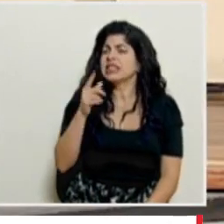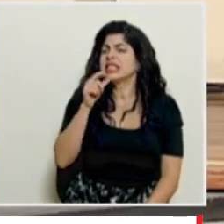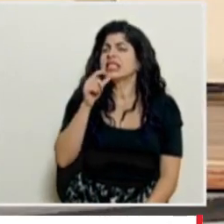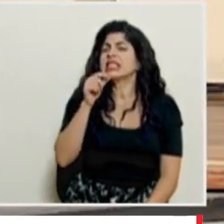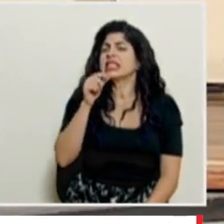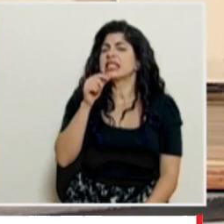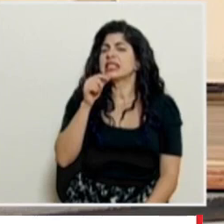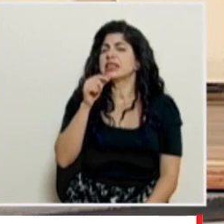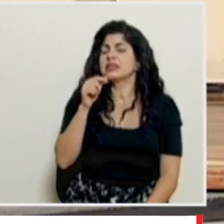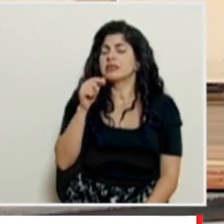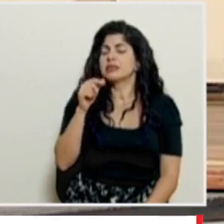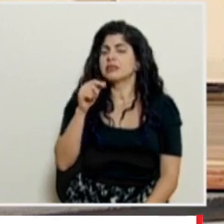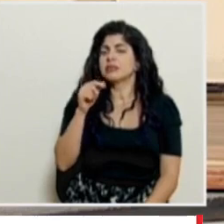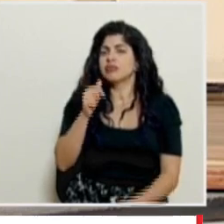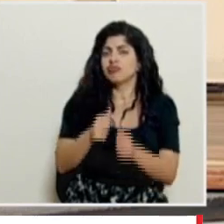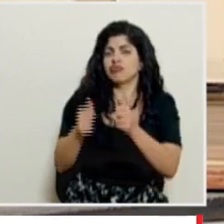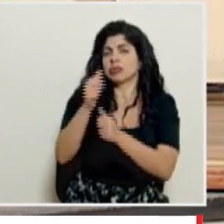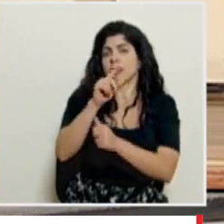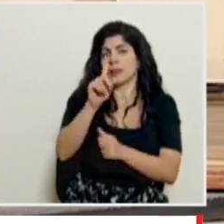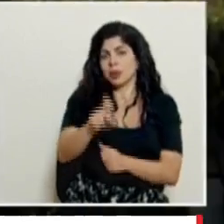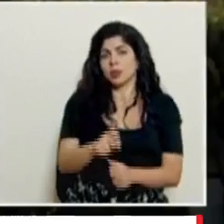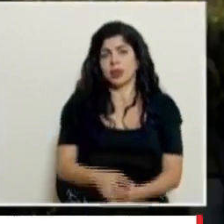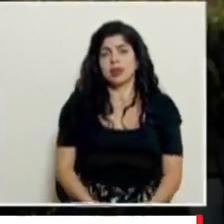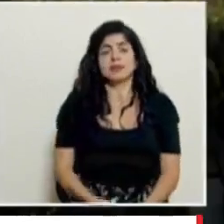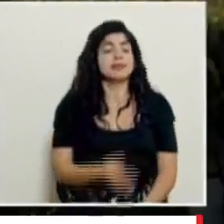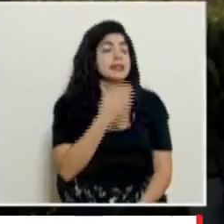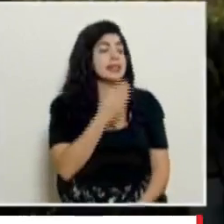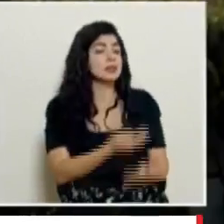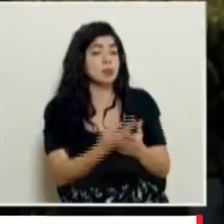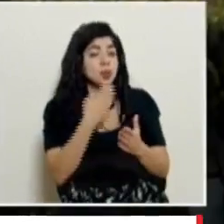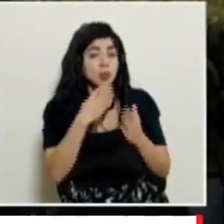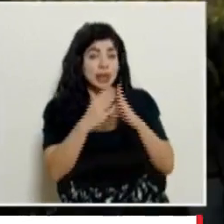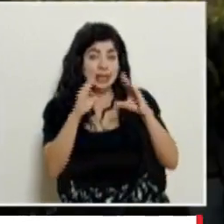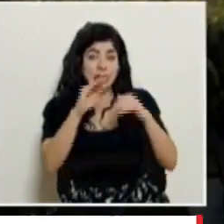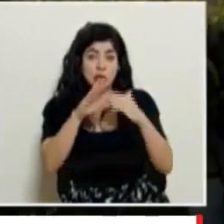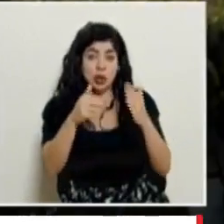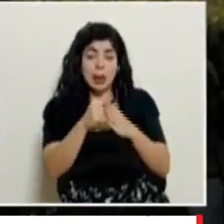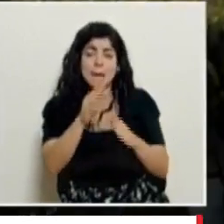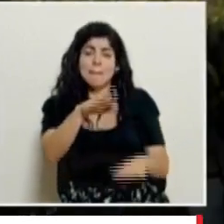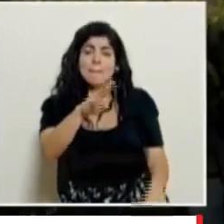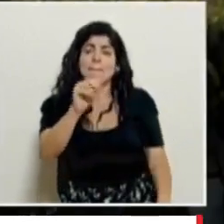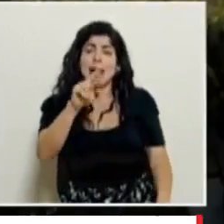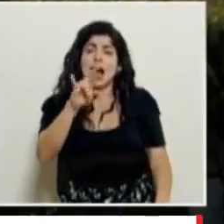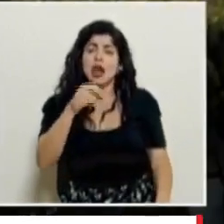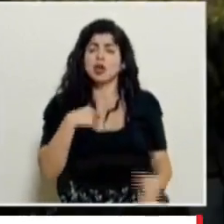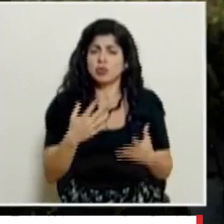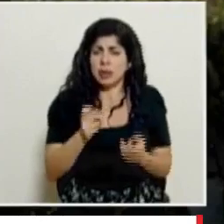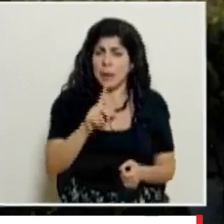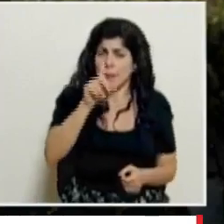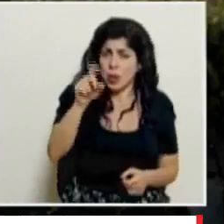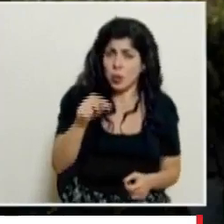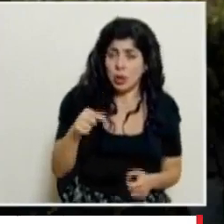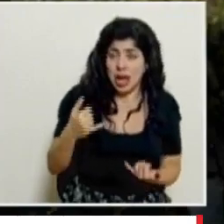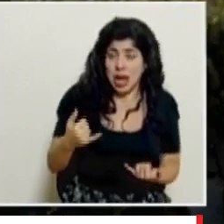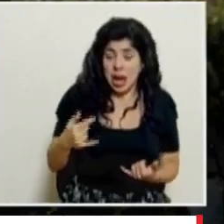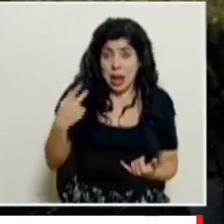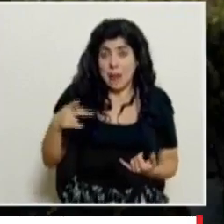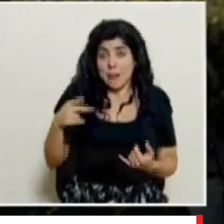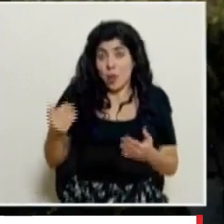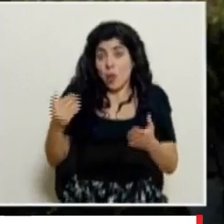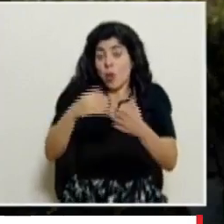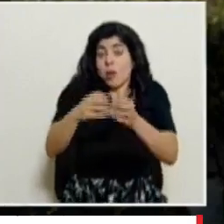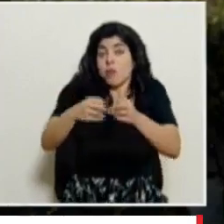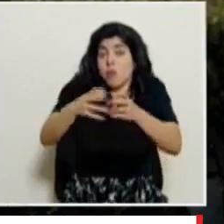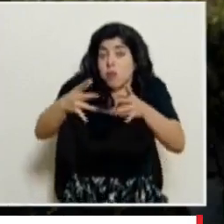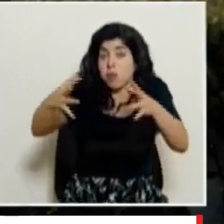jerarca estaría dirigida a su consulta gracias buenas tardes a todos don Mario comienzo por usted queremos consultarle ante esta amenaza de una nueva ola